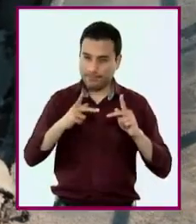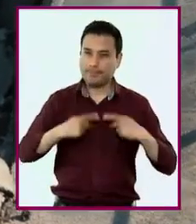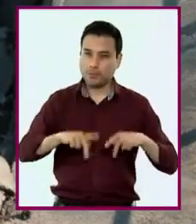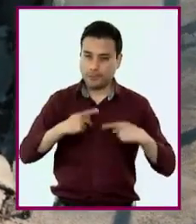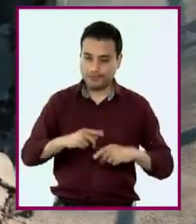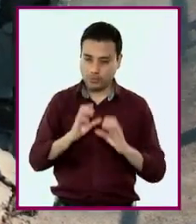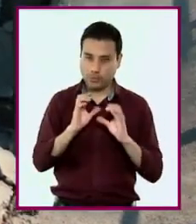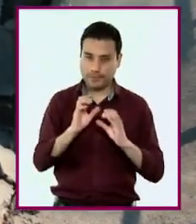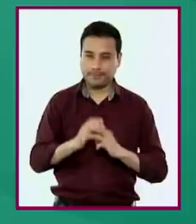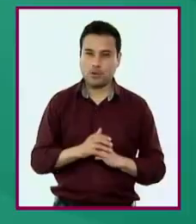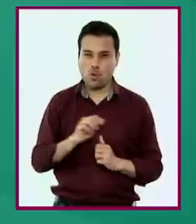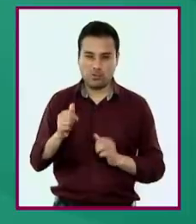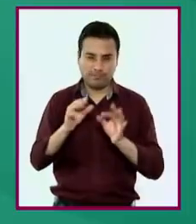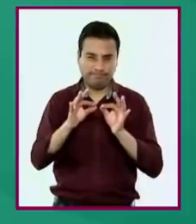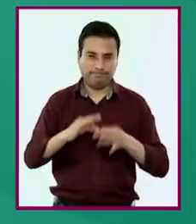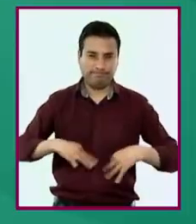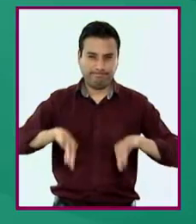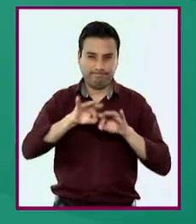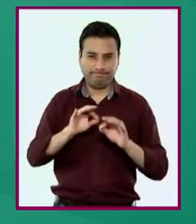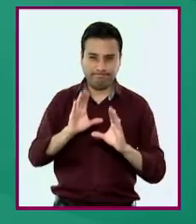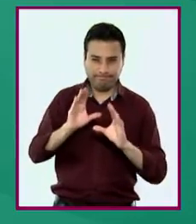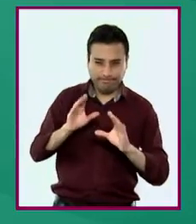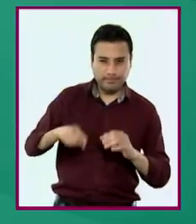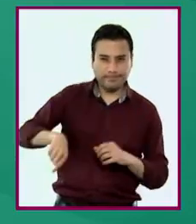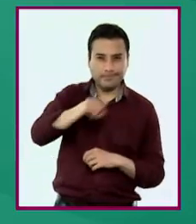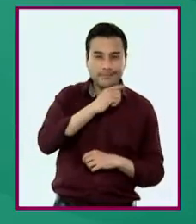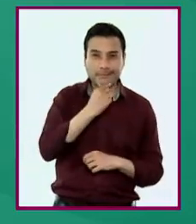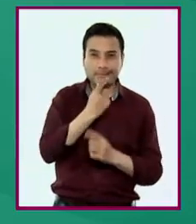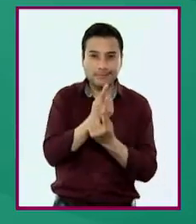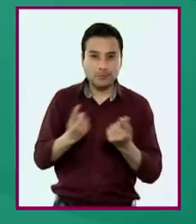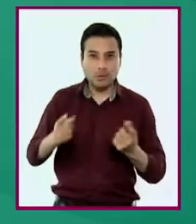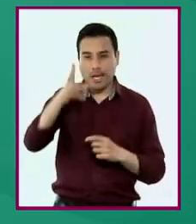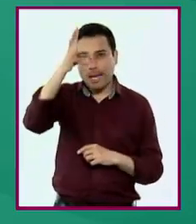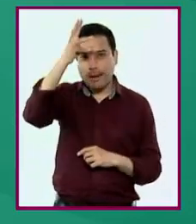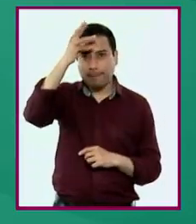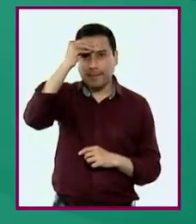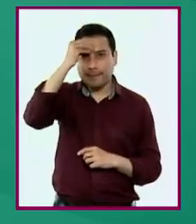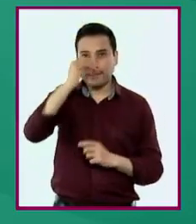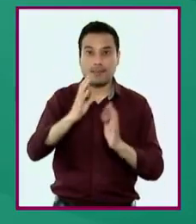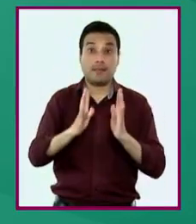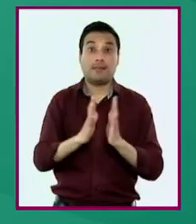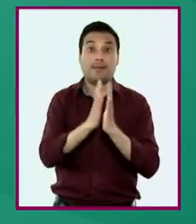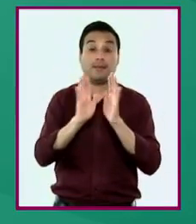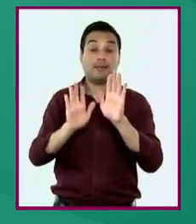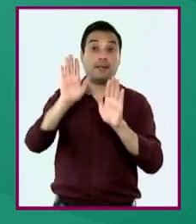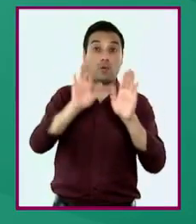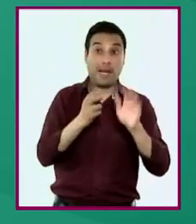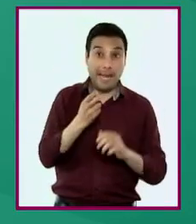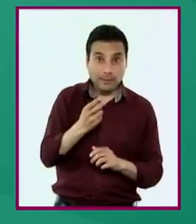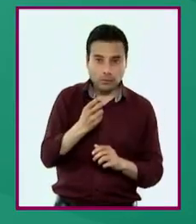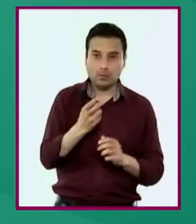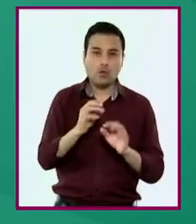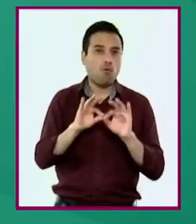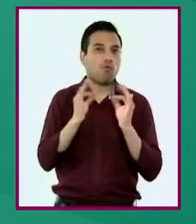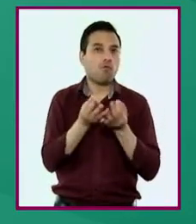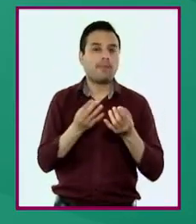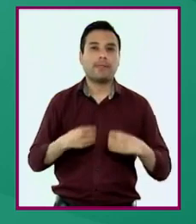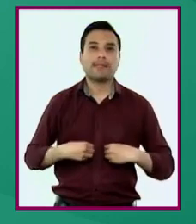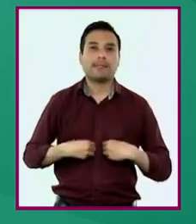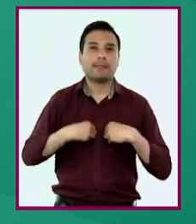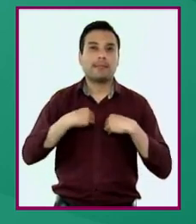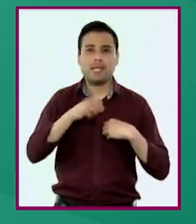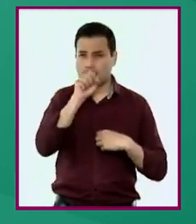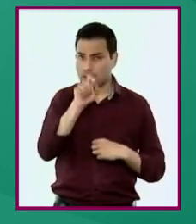rodean. Otro aspecto importante es que niñas y niños reconocerán la democracia como una forma de vida y de